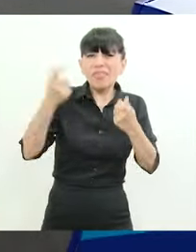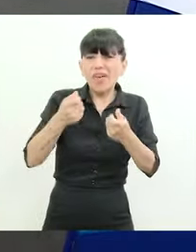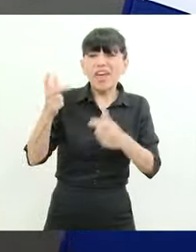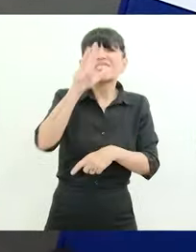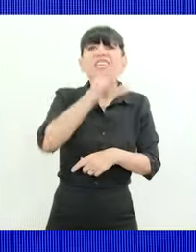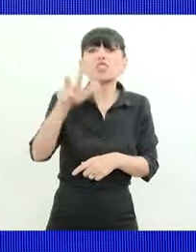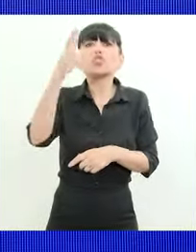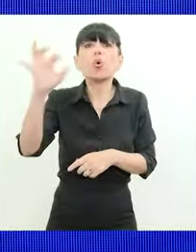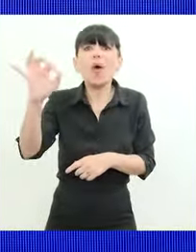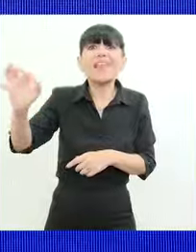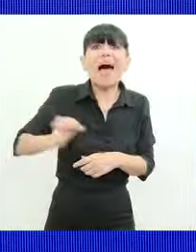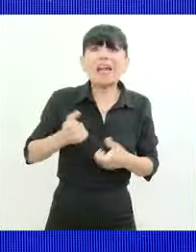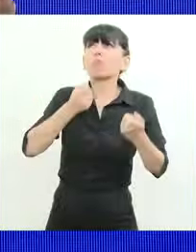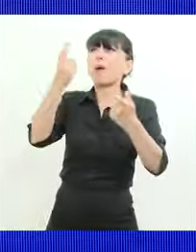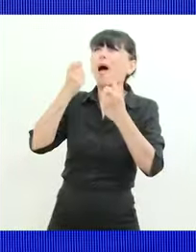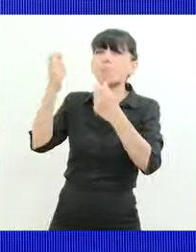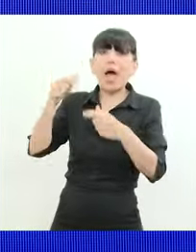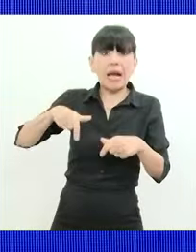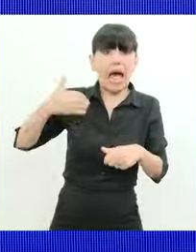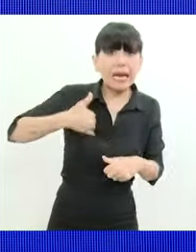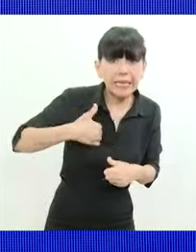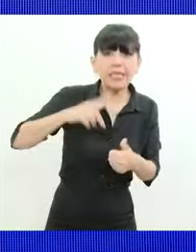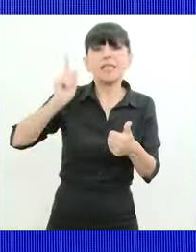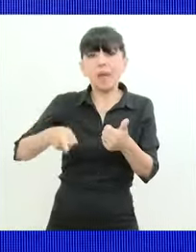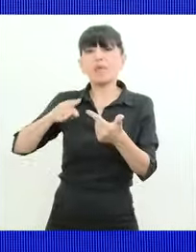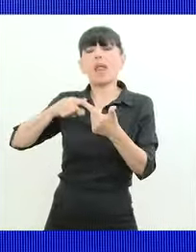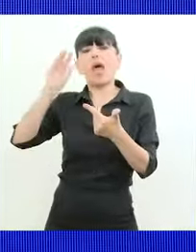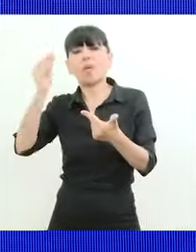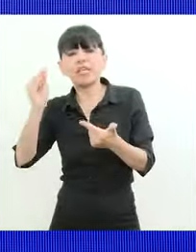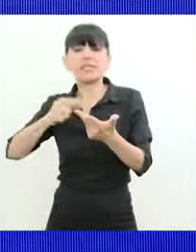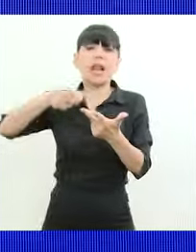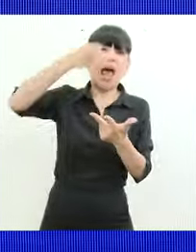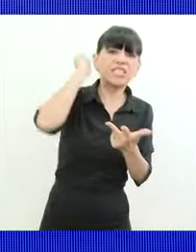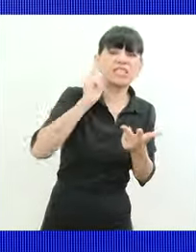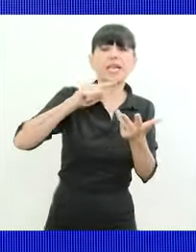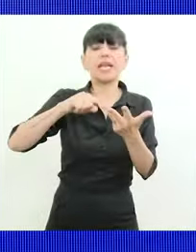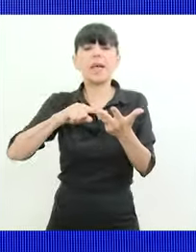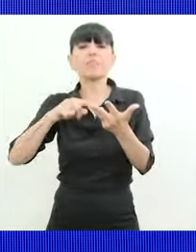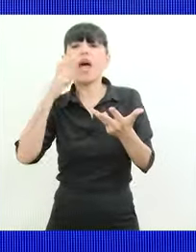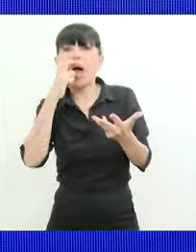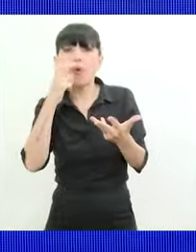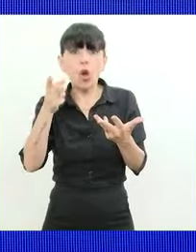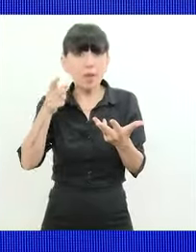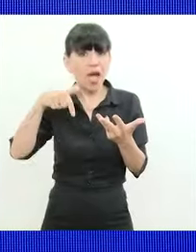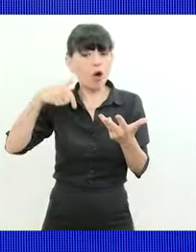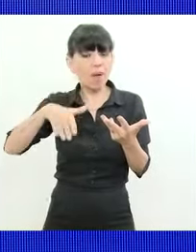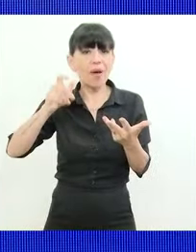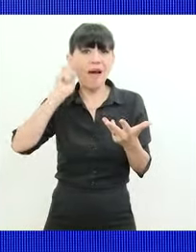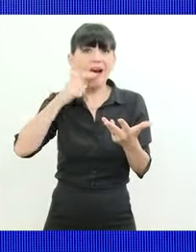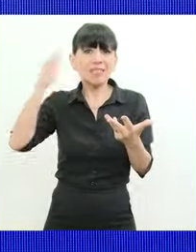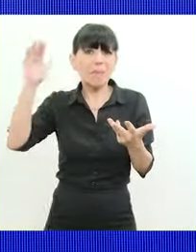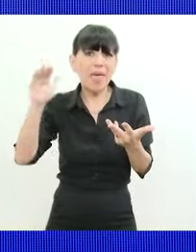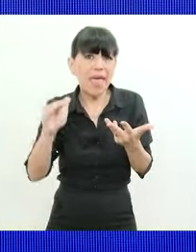no solo a los argentinos a Chile a Brasil a Bolivia que está en declino ahora